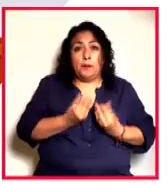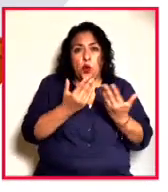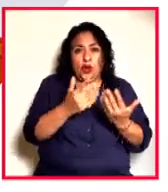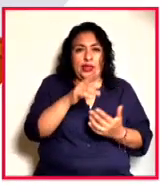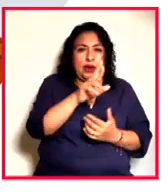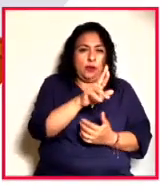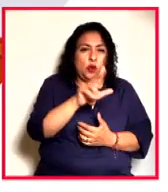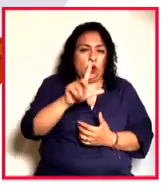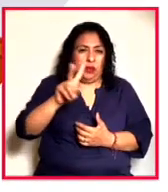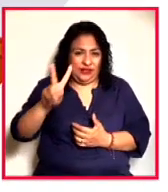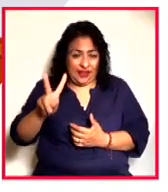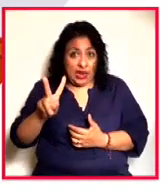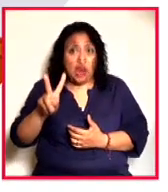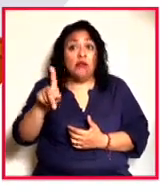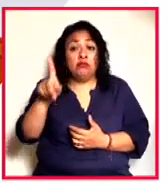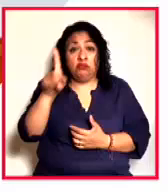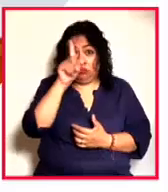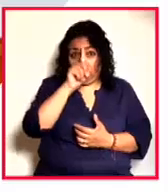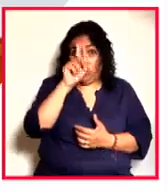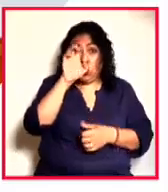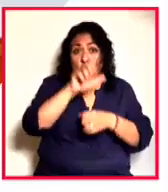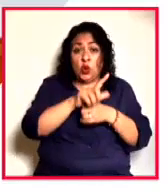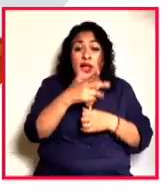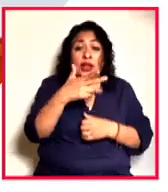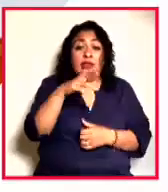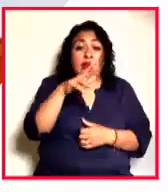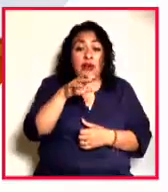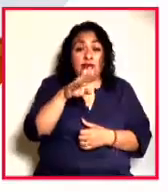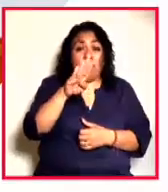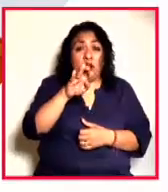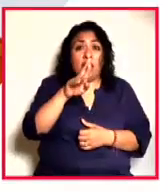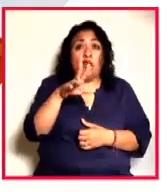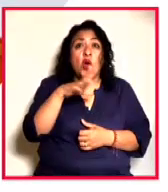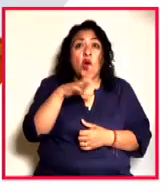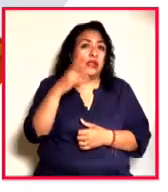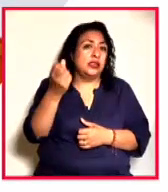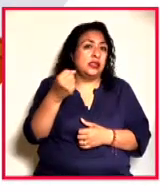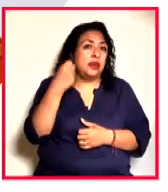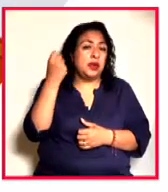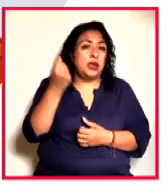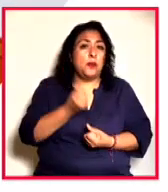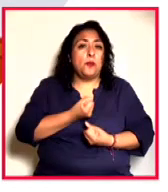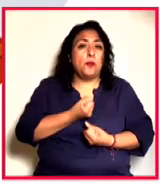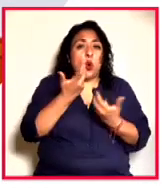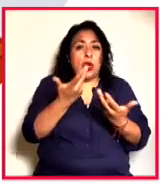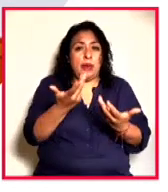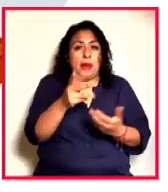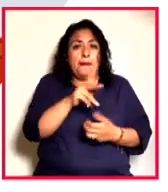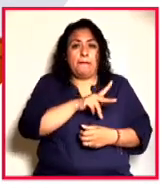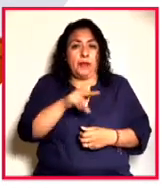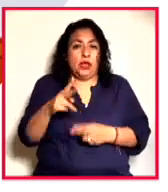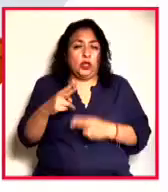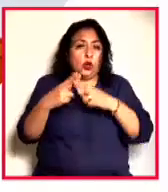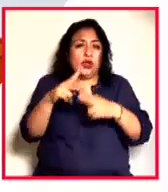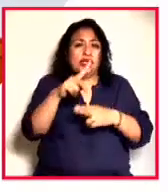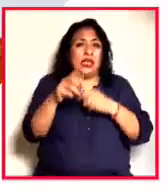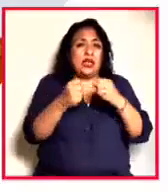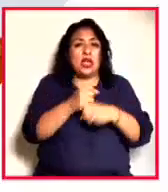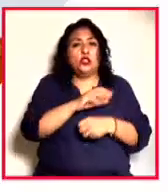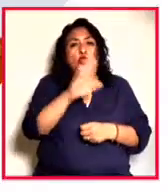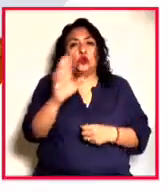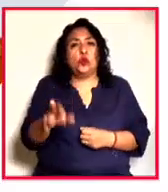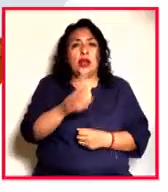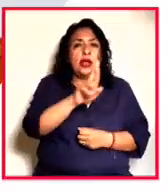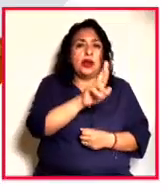Velarde, de la cual es asesor cultural Hernán Bravo Varela, llevará a cabo el seminario El Poema como Patria a 100 años de la muerte de Ramón López